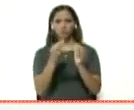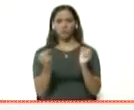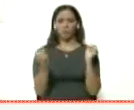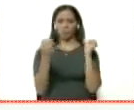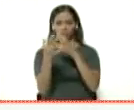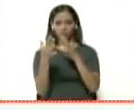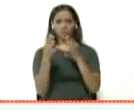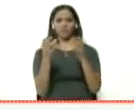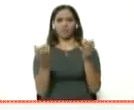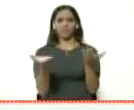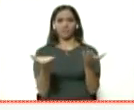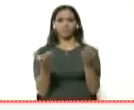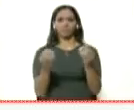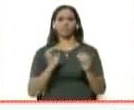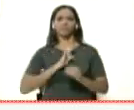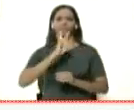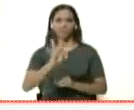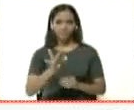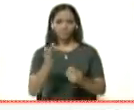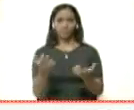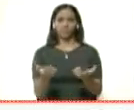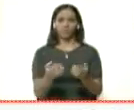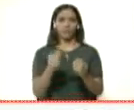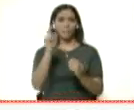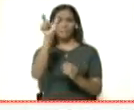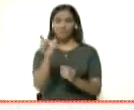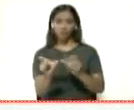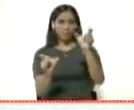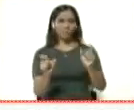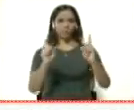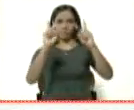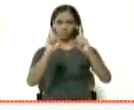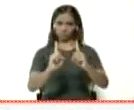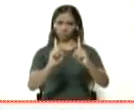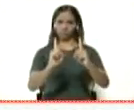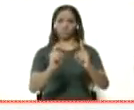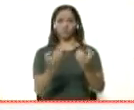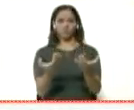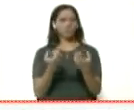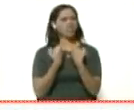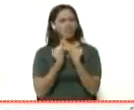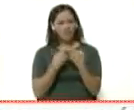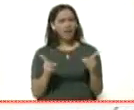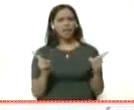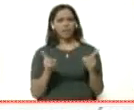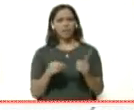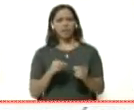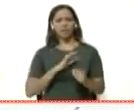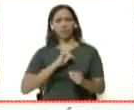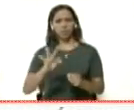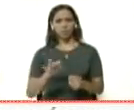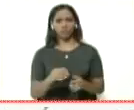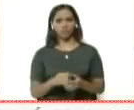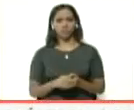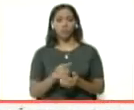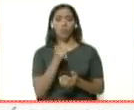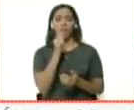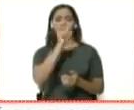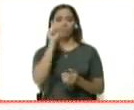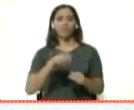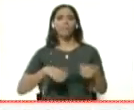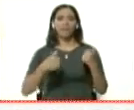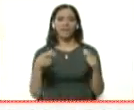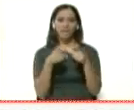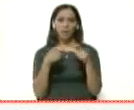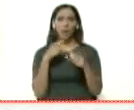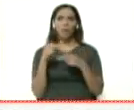que expulsamos al toser o a estornudar. Así que son mecanismos diferentes para su transmisión. Una pregunta más, por favor, a nuestro